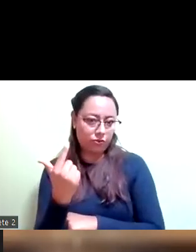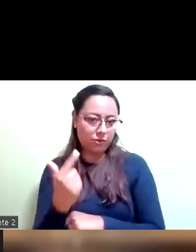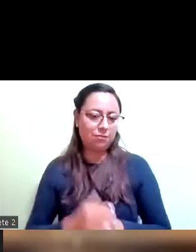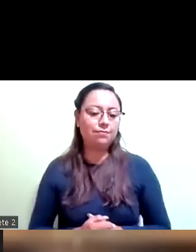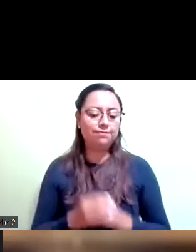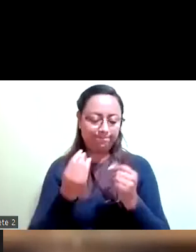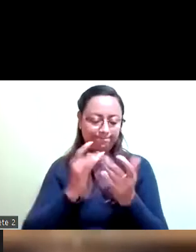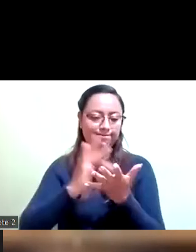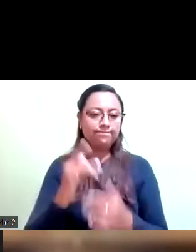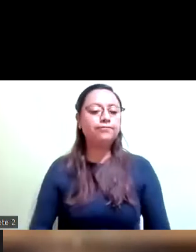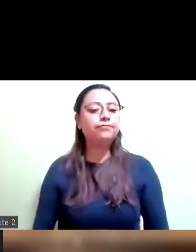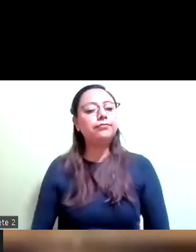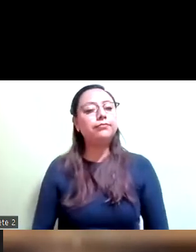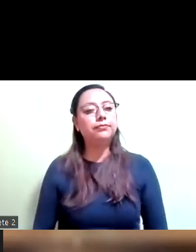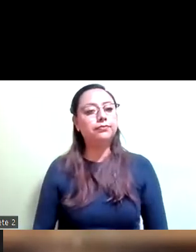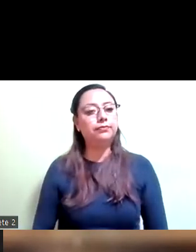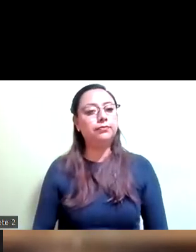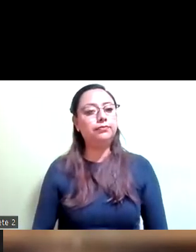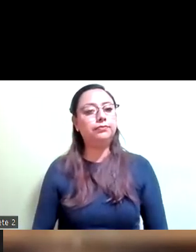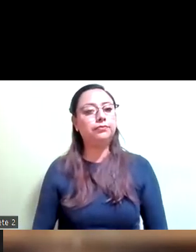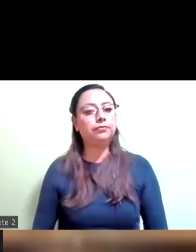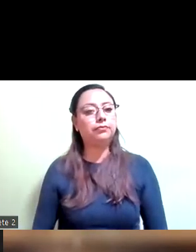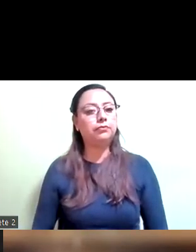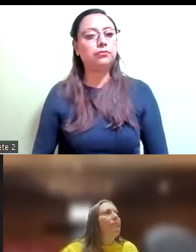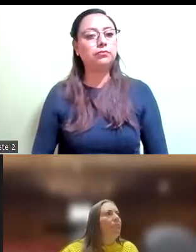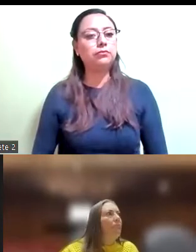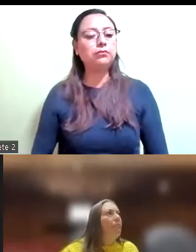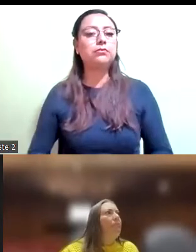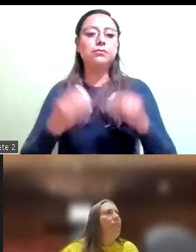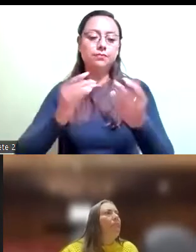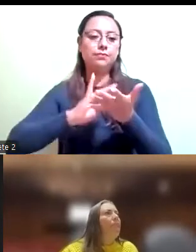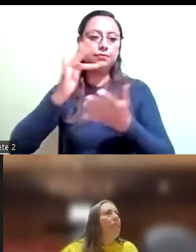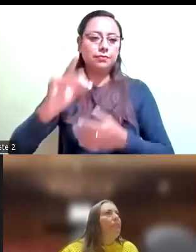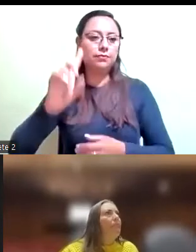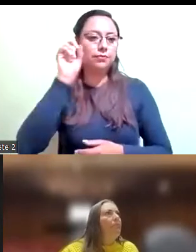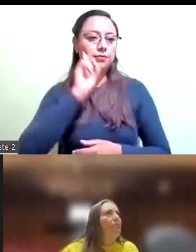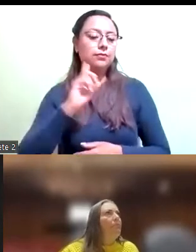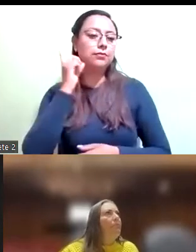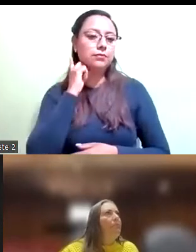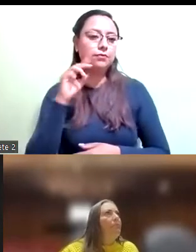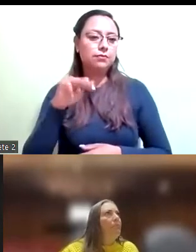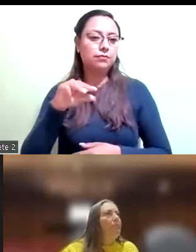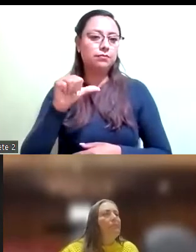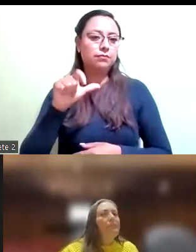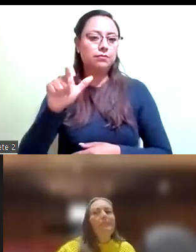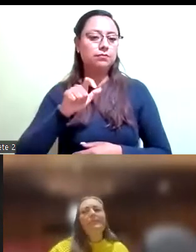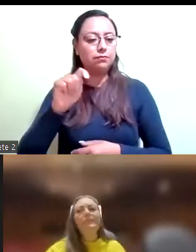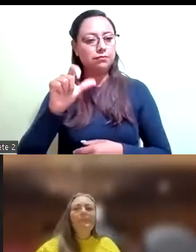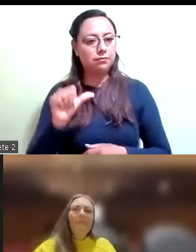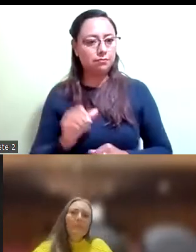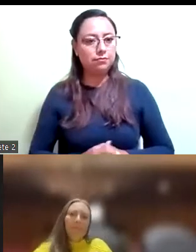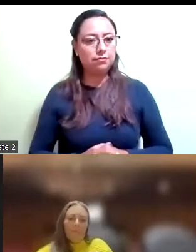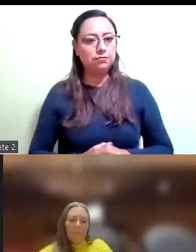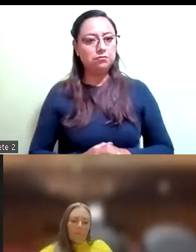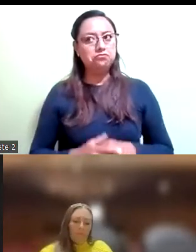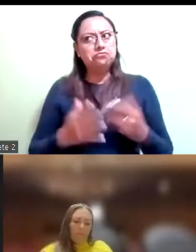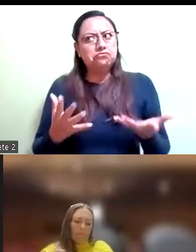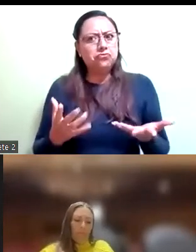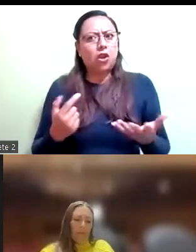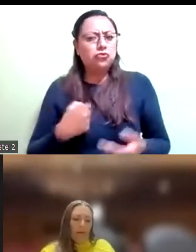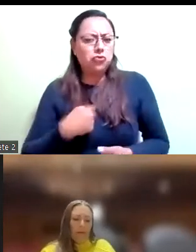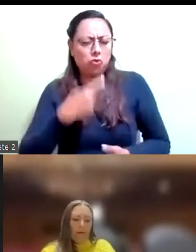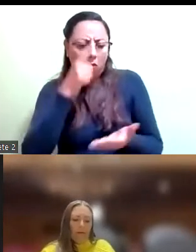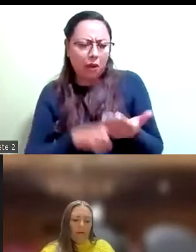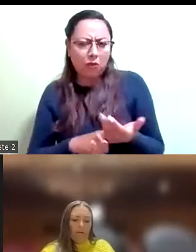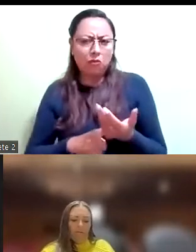muchas gracias diputada maxta no no no no creo que ninguna diputada diputada de esta comisión tenga inconveniente en